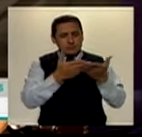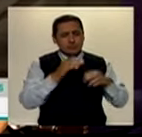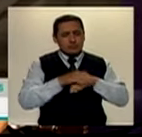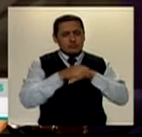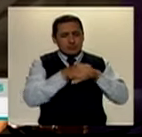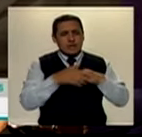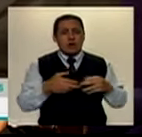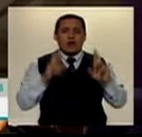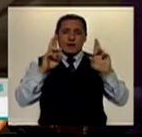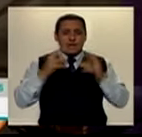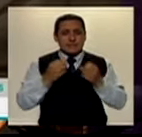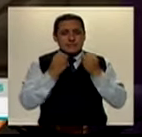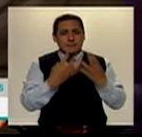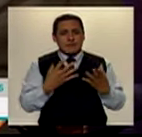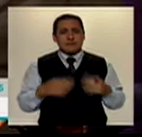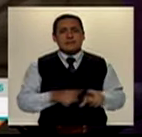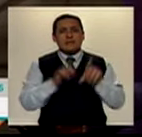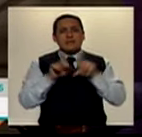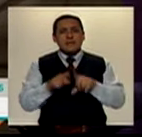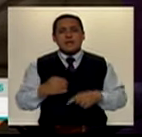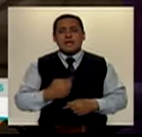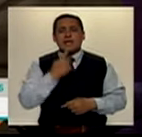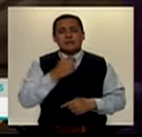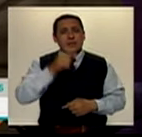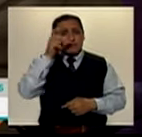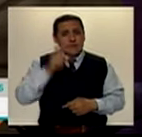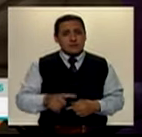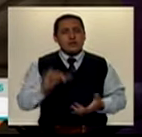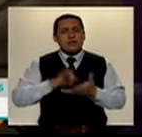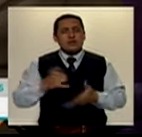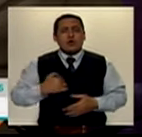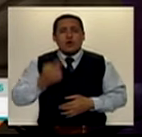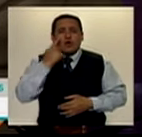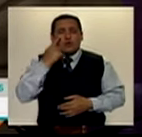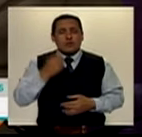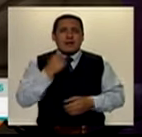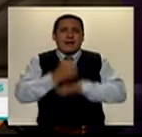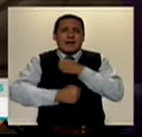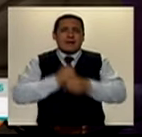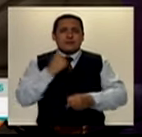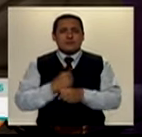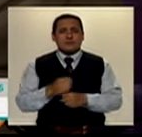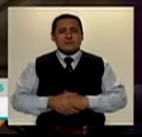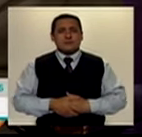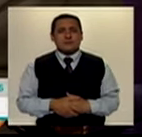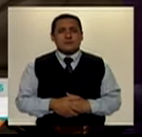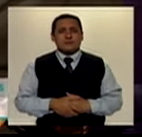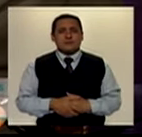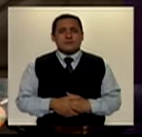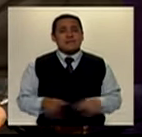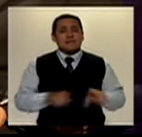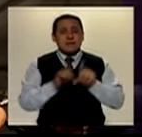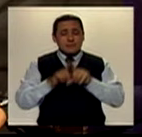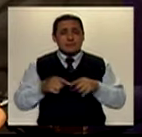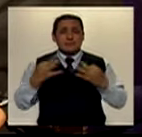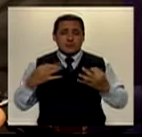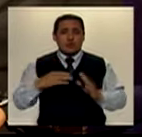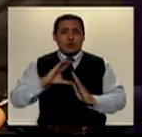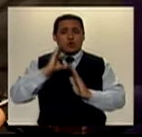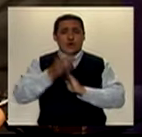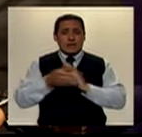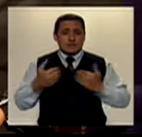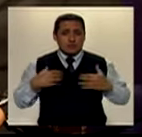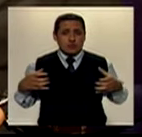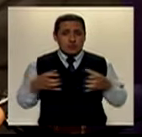mucho y deseo que esté siempre muy bien. Es una persona a la que conozco desde hace muchísimos años y por supuesto el CONADIS para